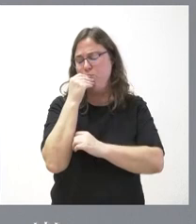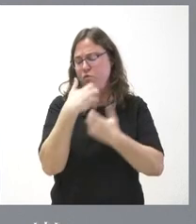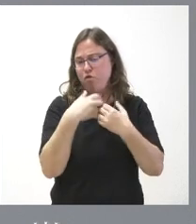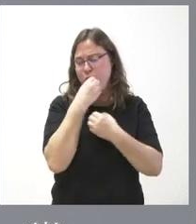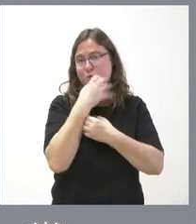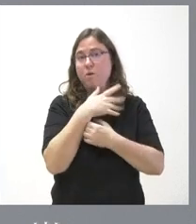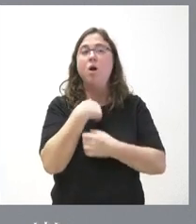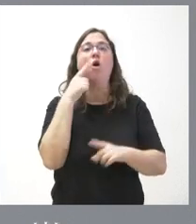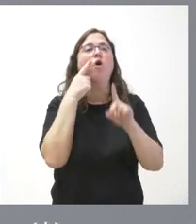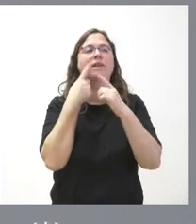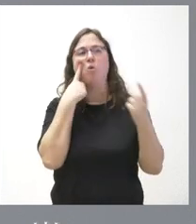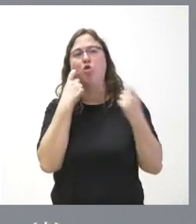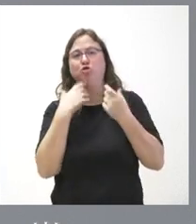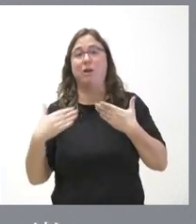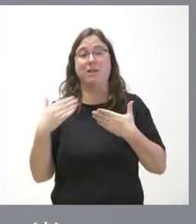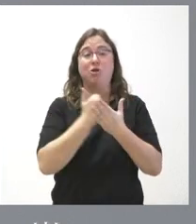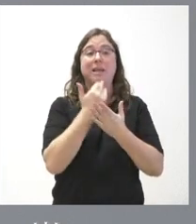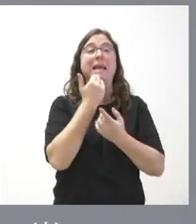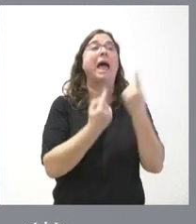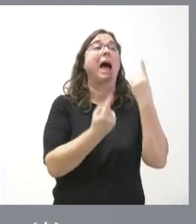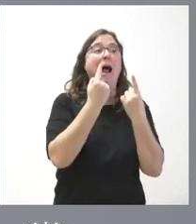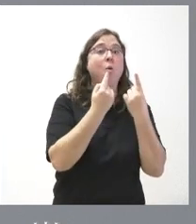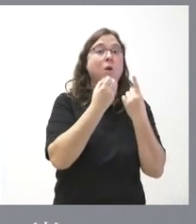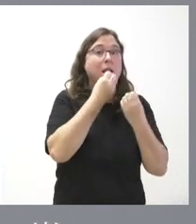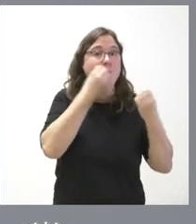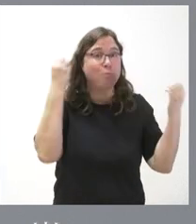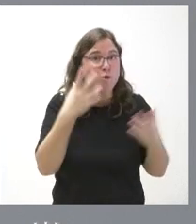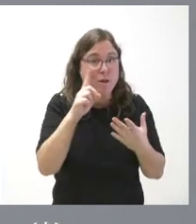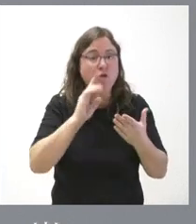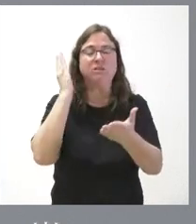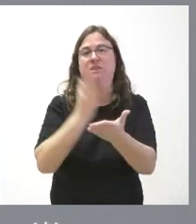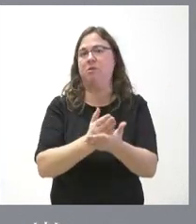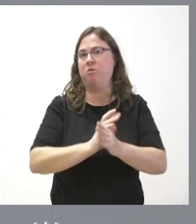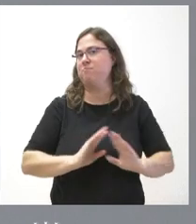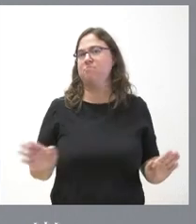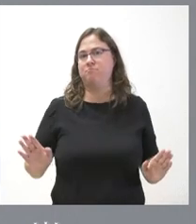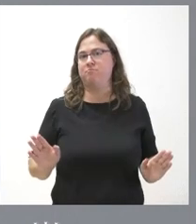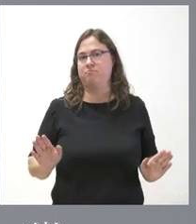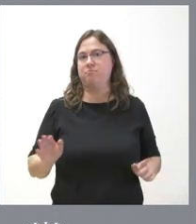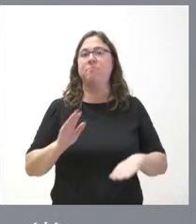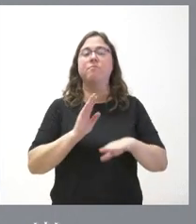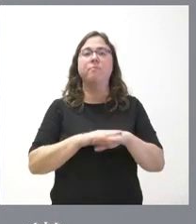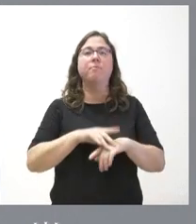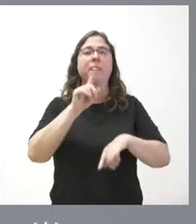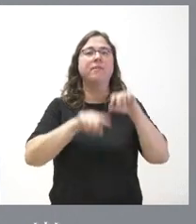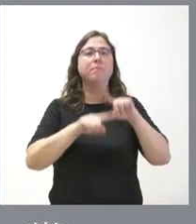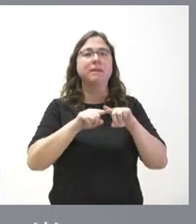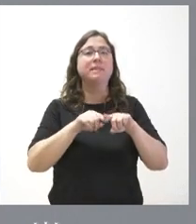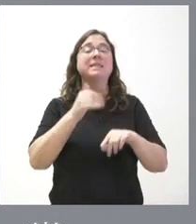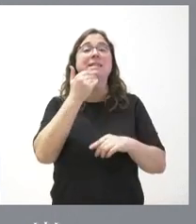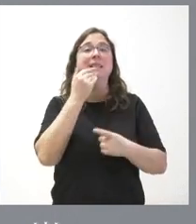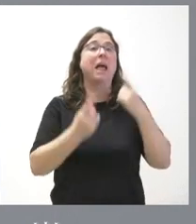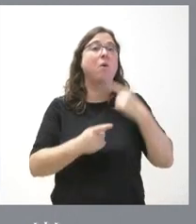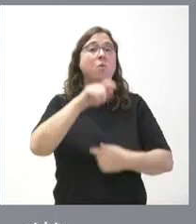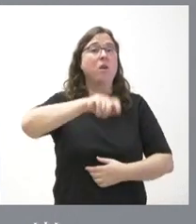misión es vigilar a todas y si alguna no funciona muy bien sancionarla y dar cuenta de esa sanción pero que alguien